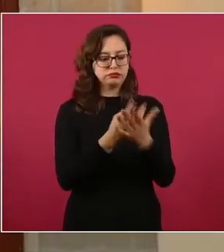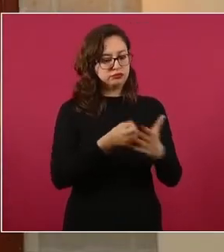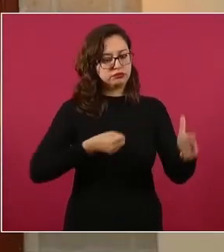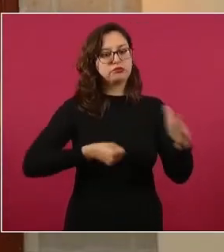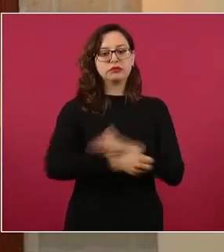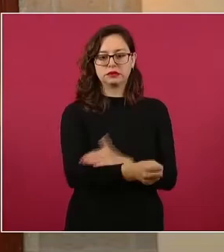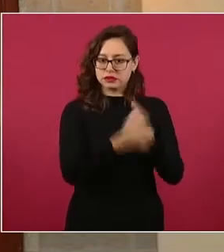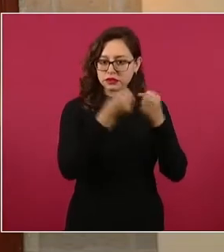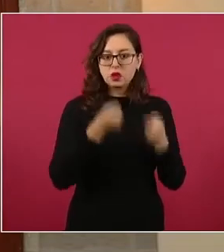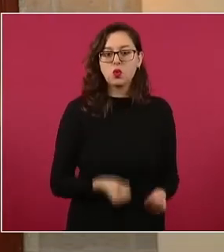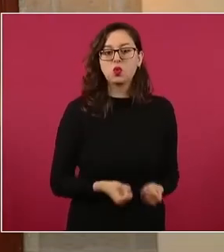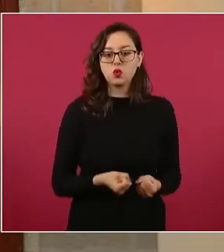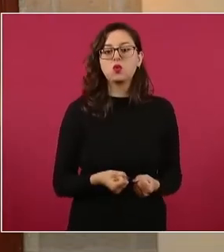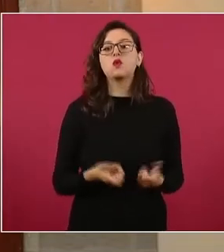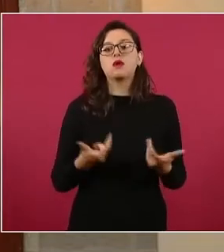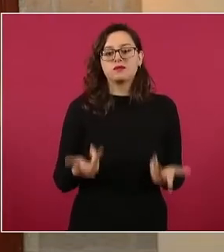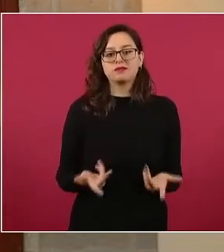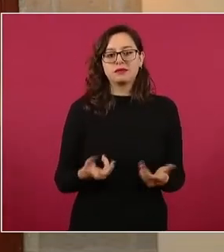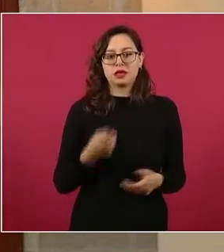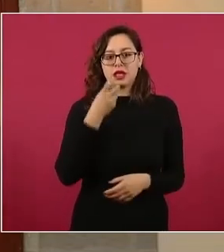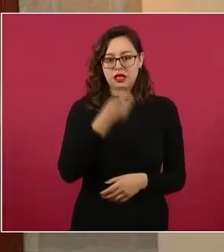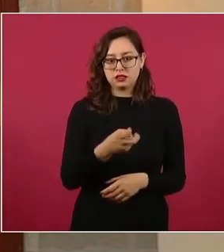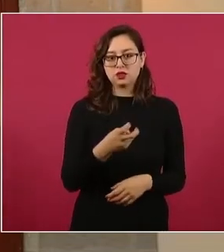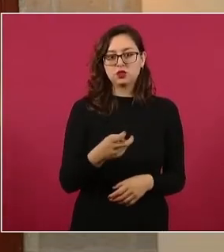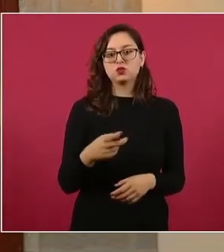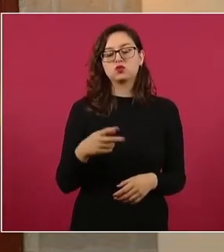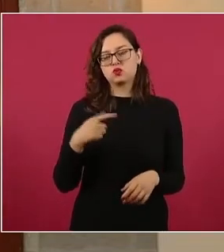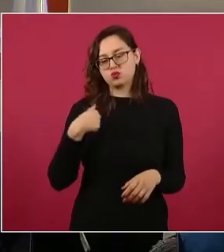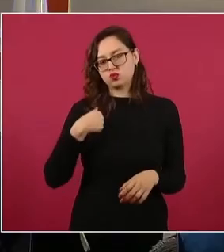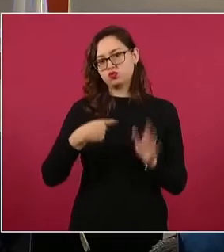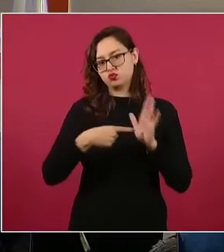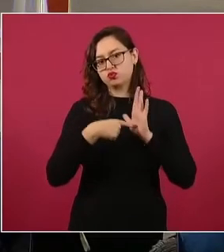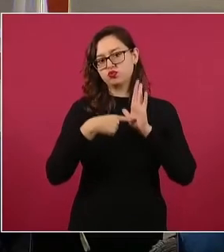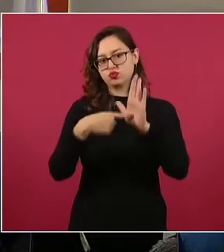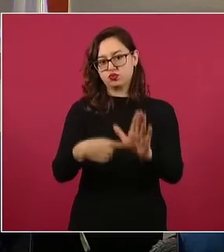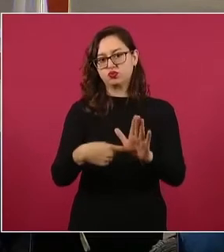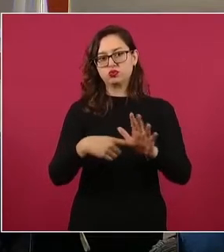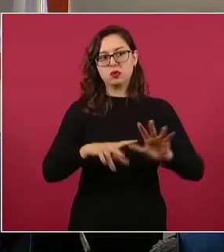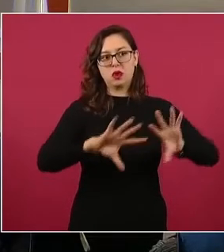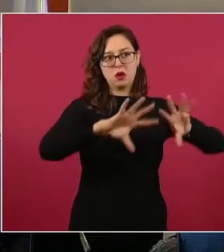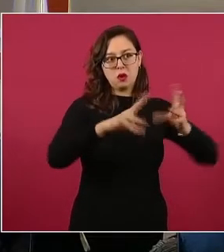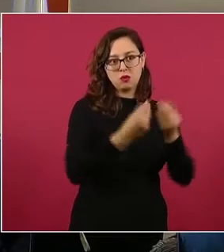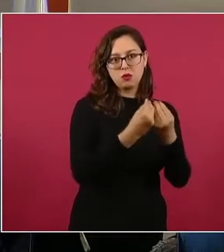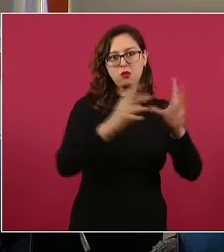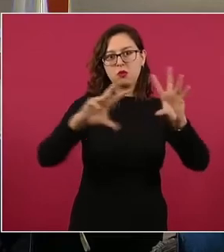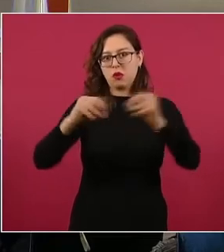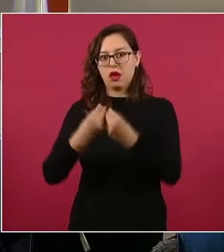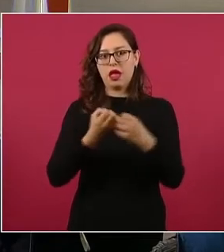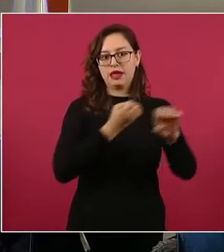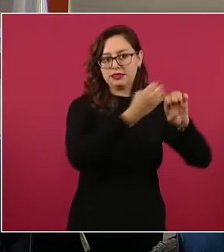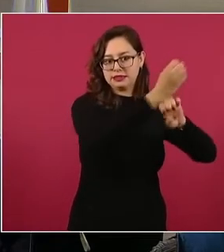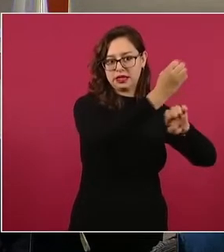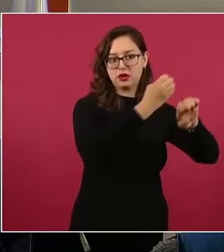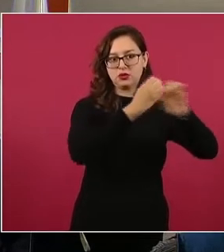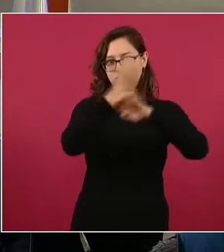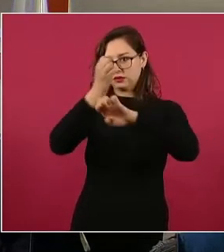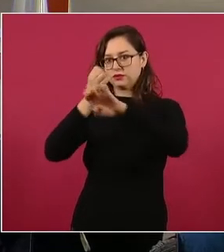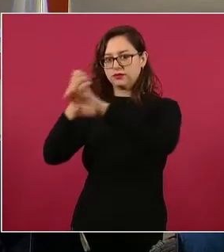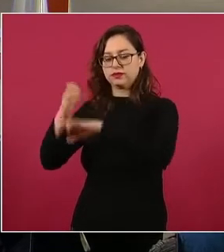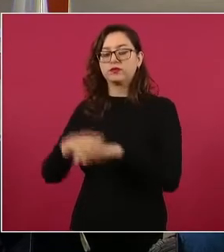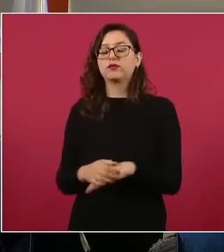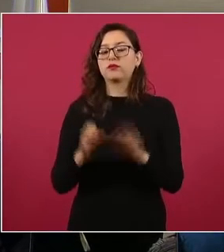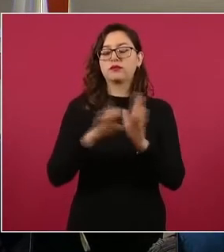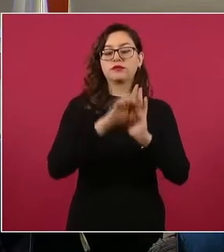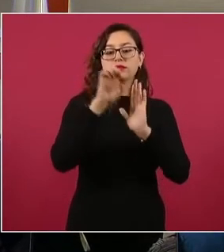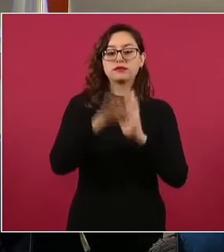vamos a presentar algunos casos en bloque de algunos estados en apartados específicos. Destaca el caso de Quintana